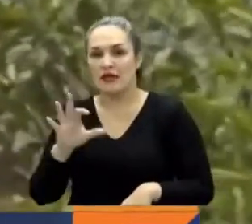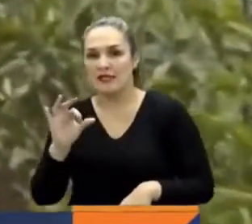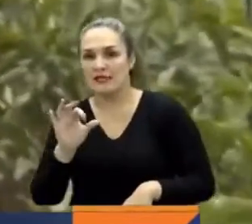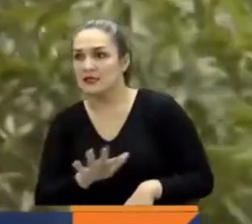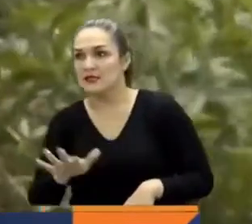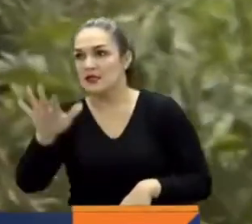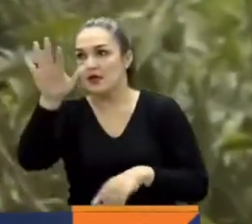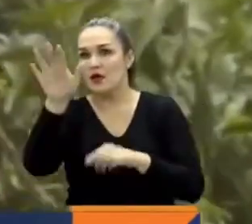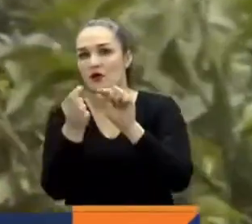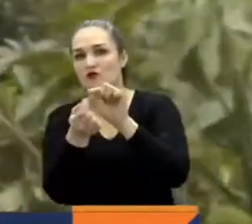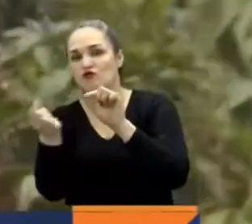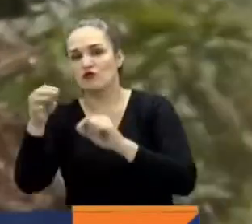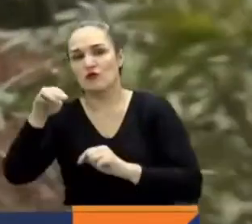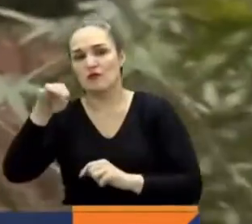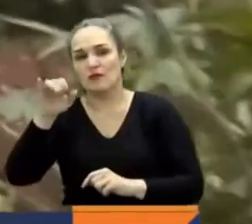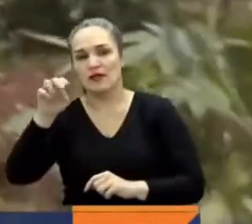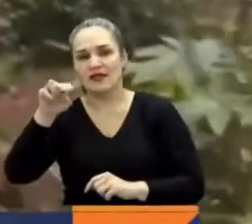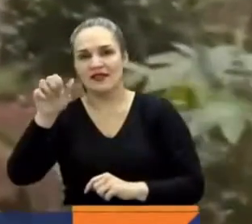de las minas.